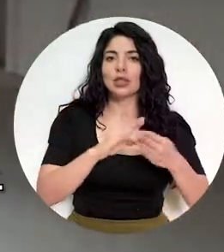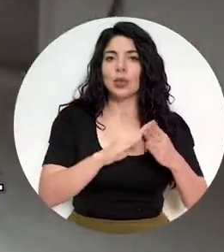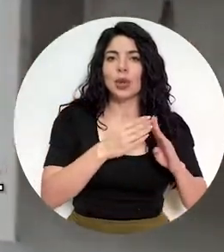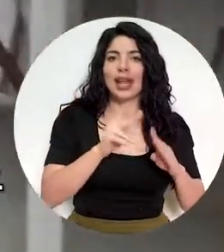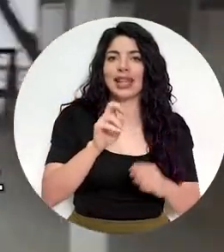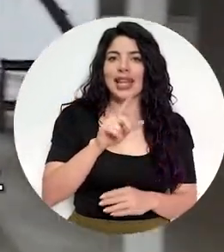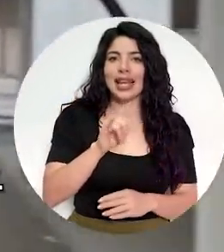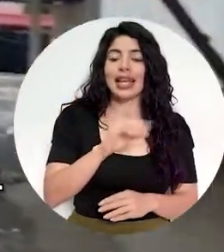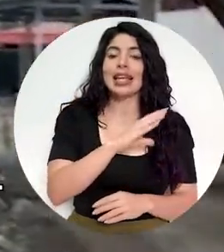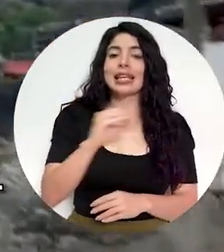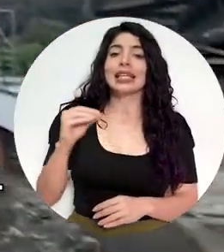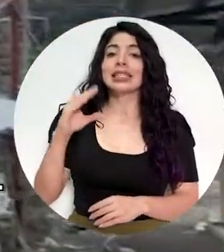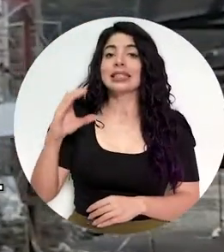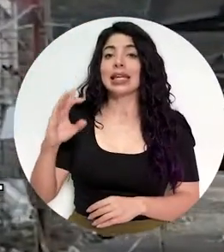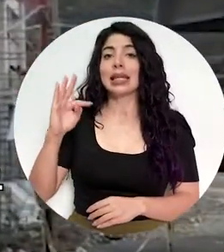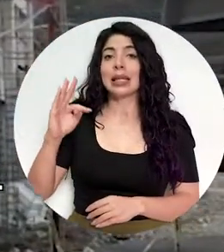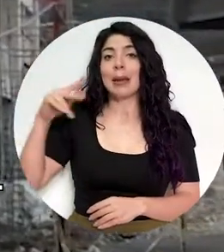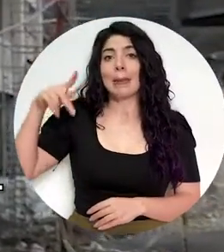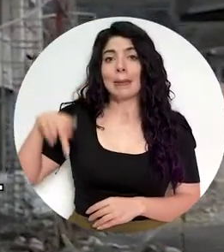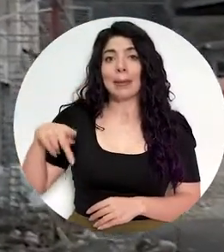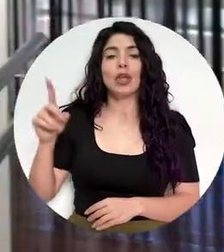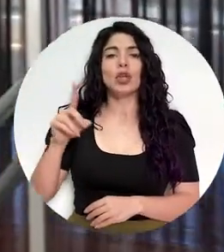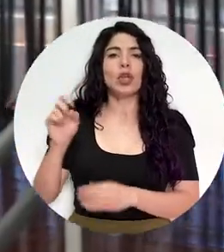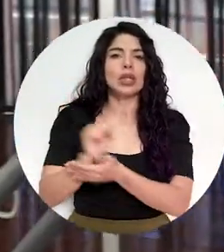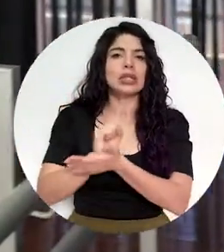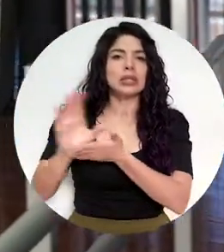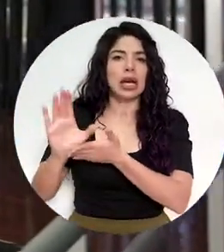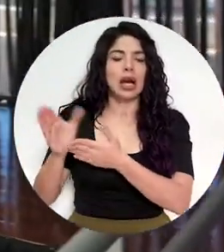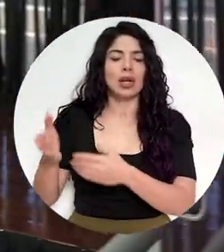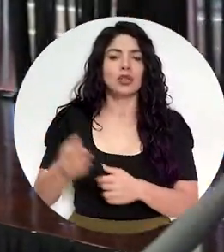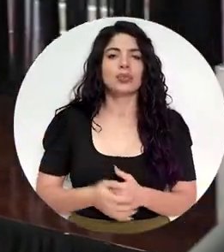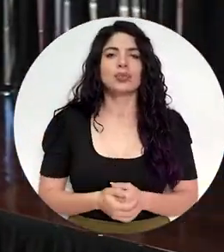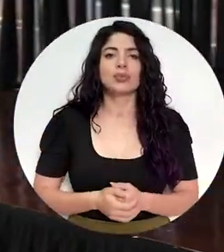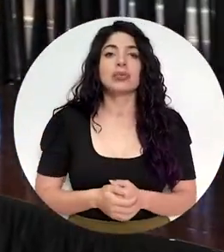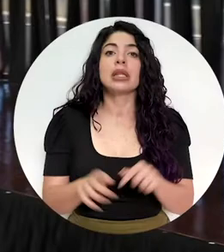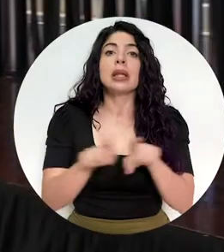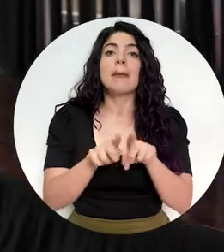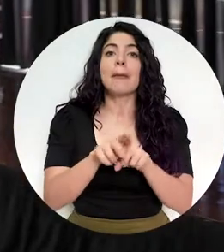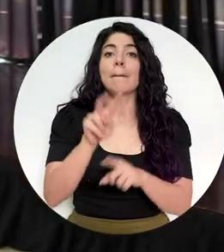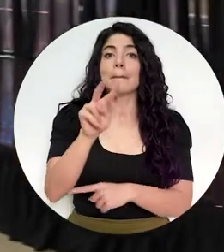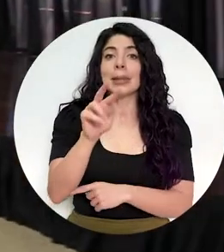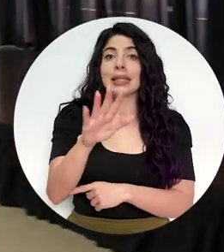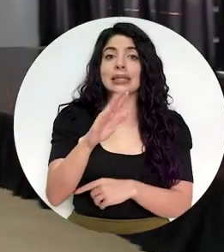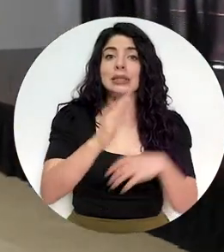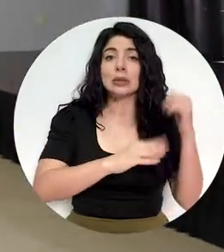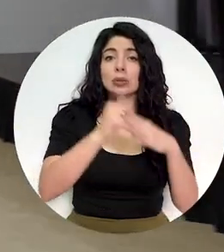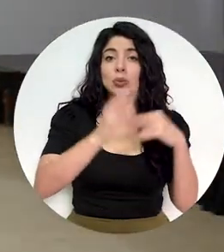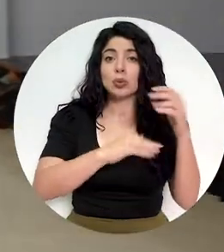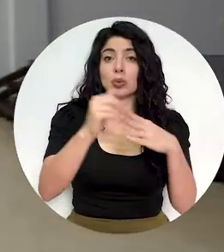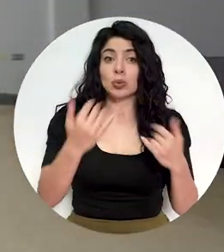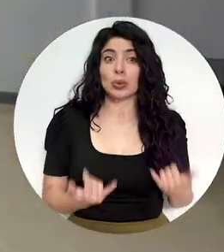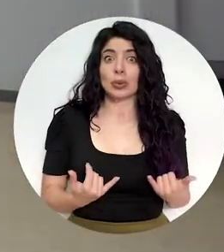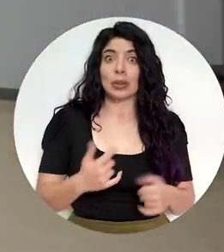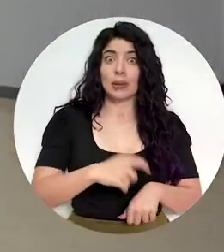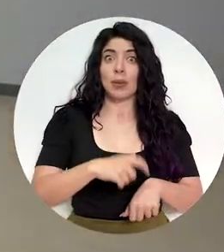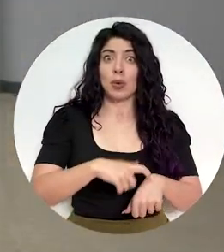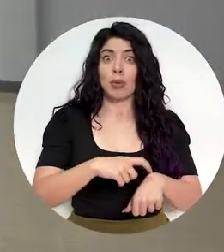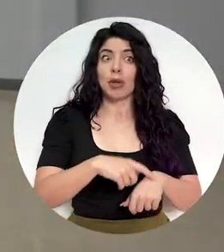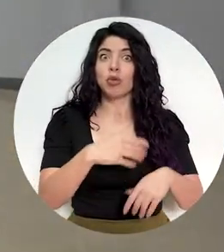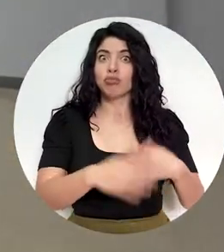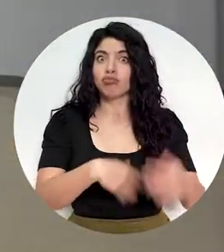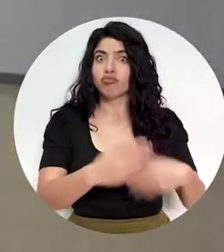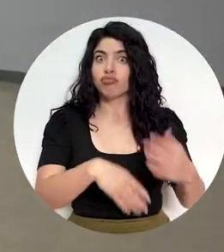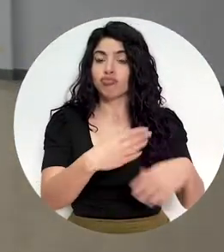la Escuela Alberto Echandi de Ciudad Neili. Además, 25 obras están, en este momento, en